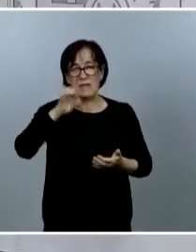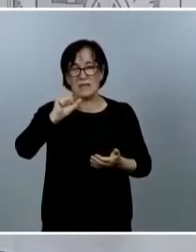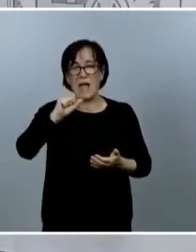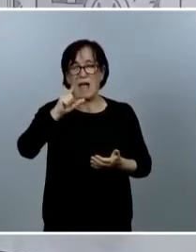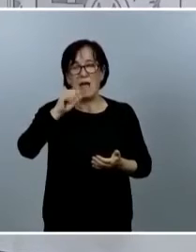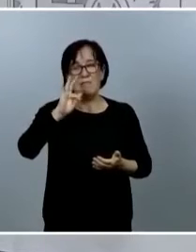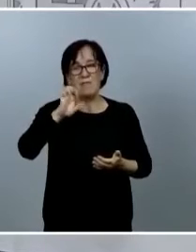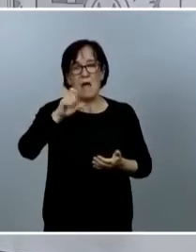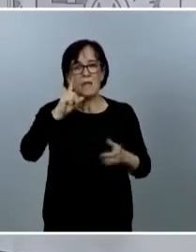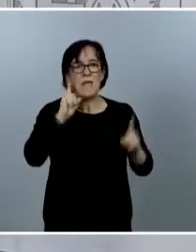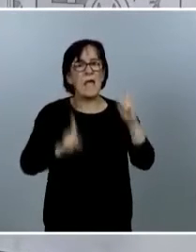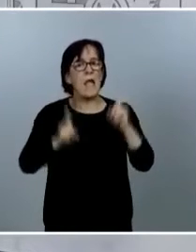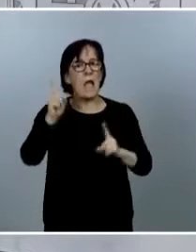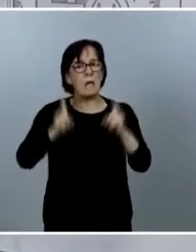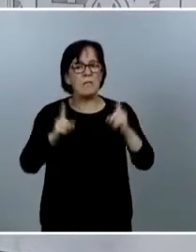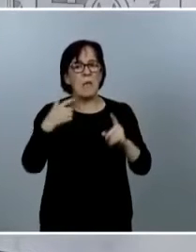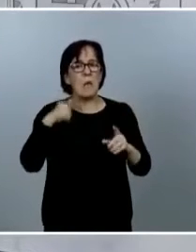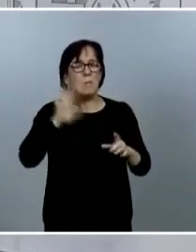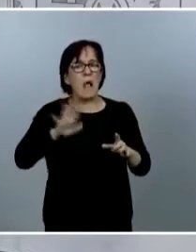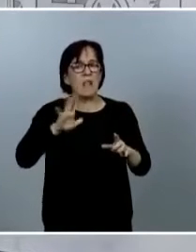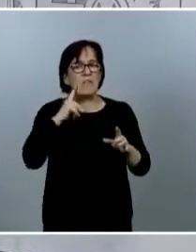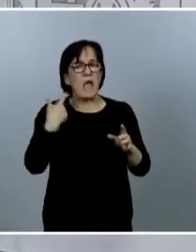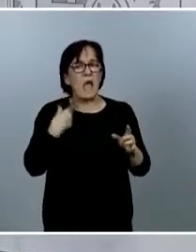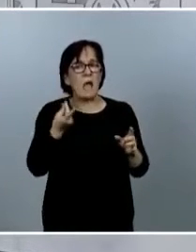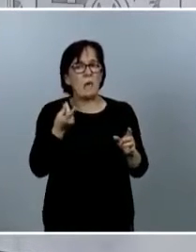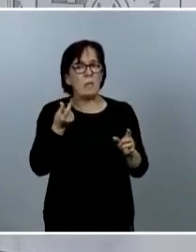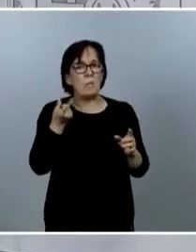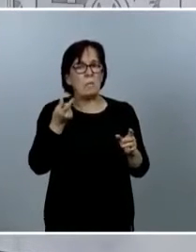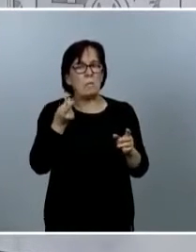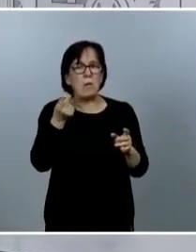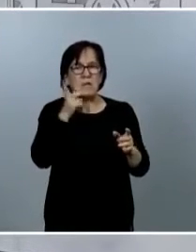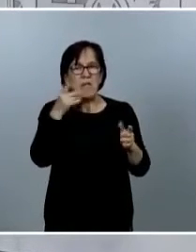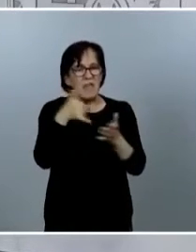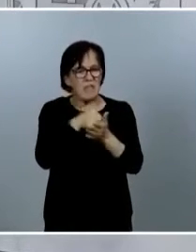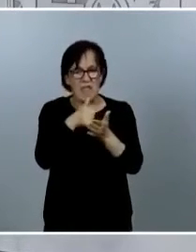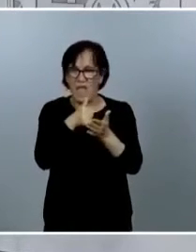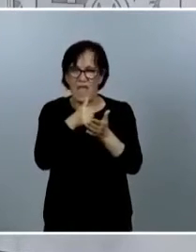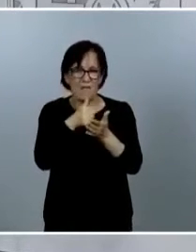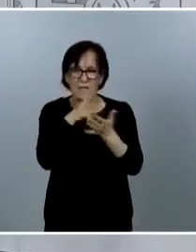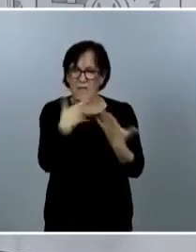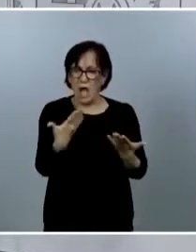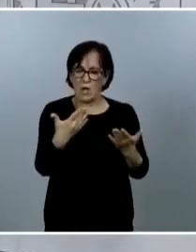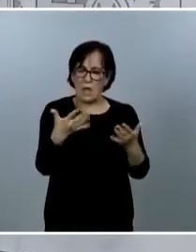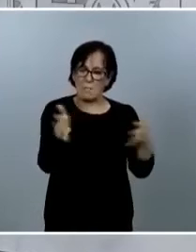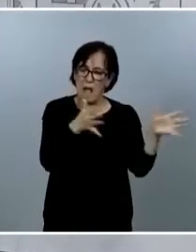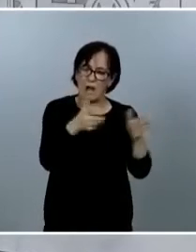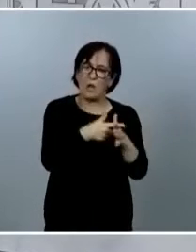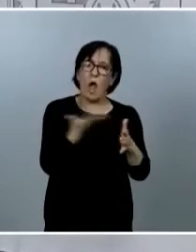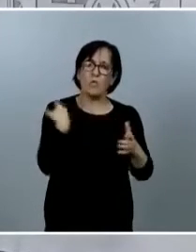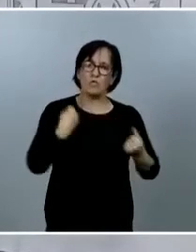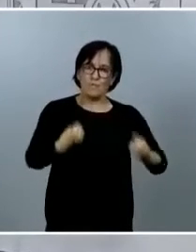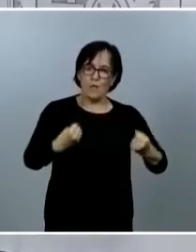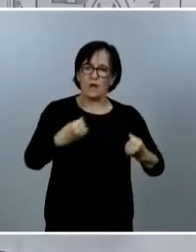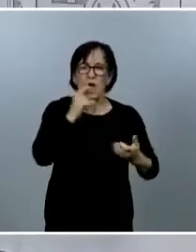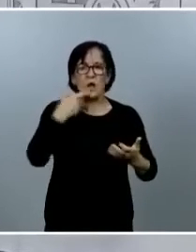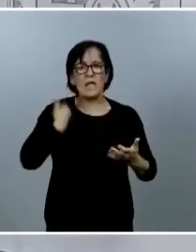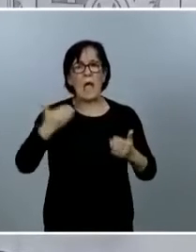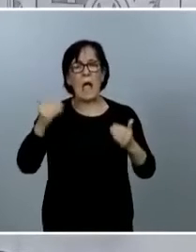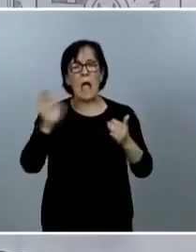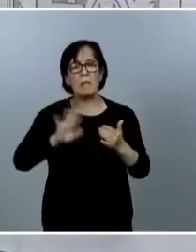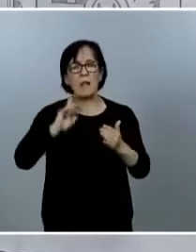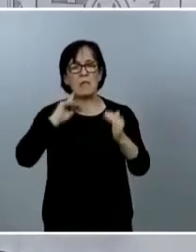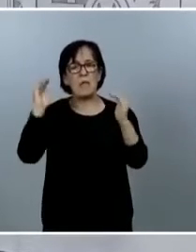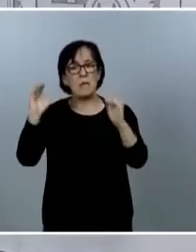virus ha envejecido y es hoy 100 veces más débil que en marzo que hay de cierto en ello podríamos tener esa esperanza y en caso de ser así